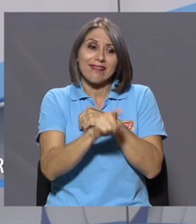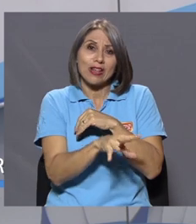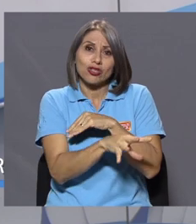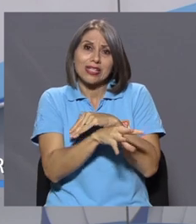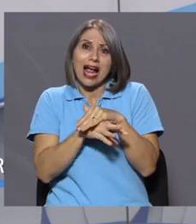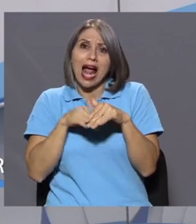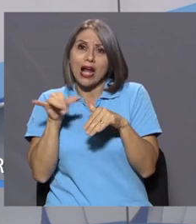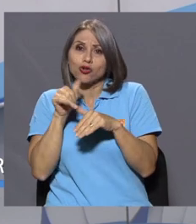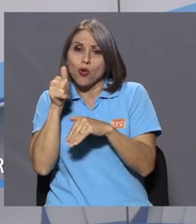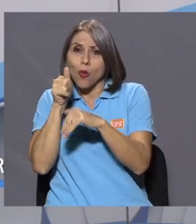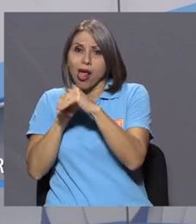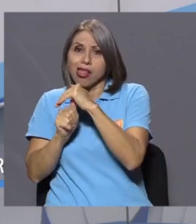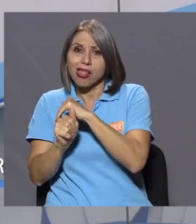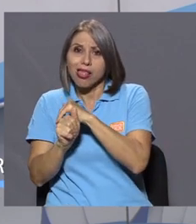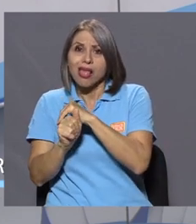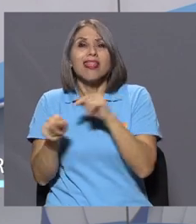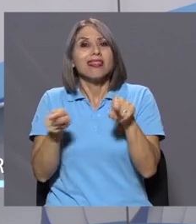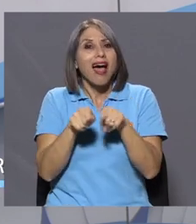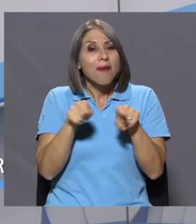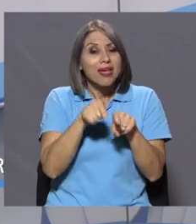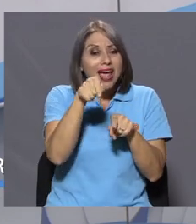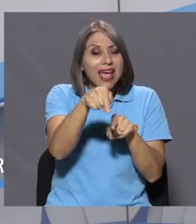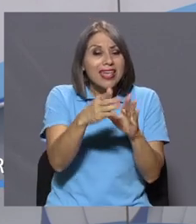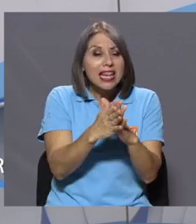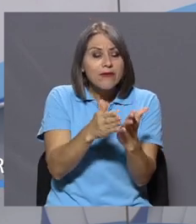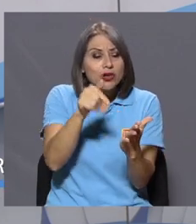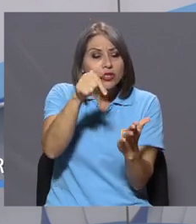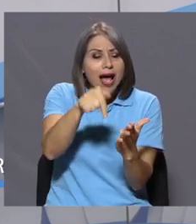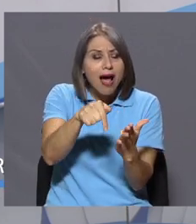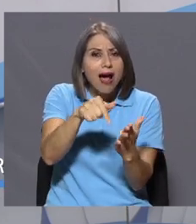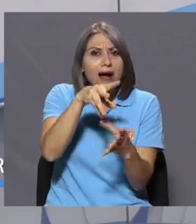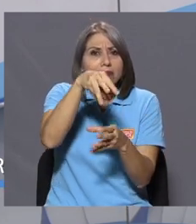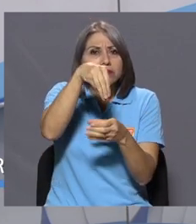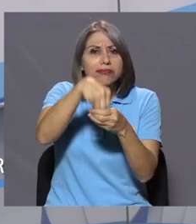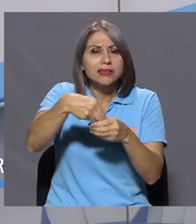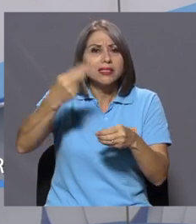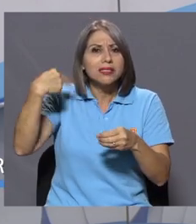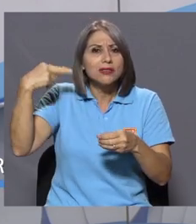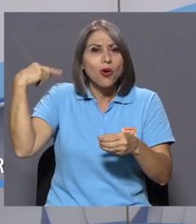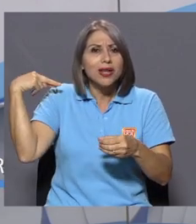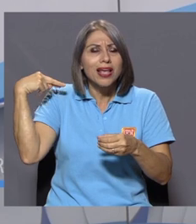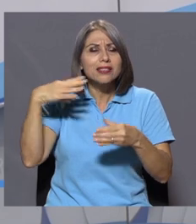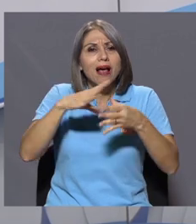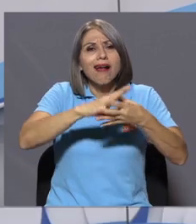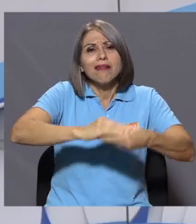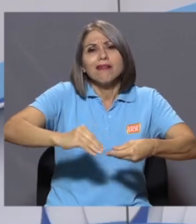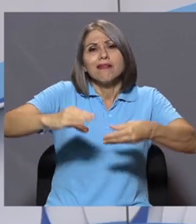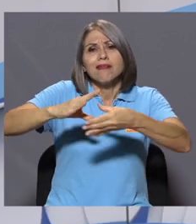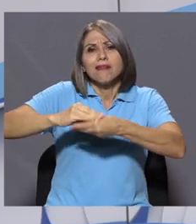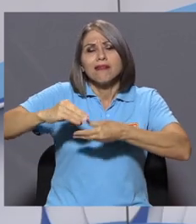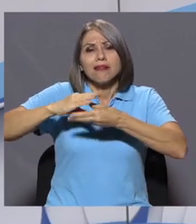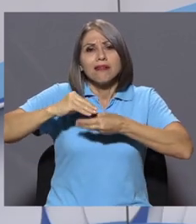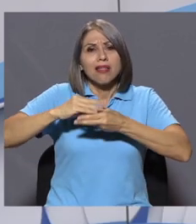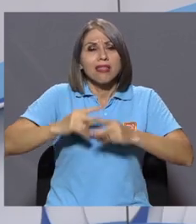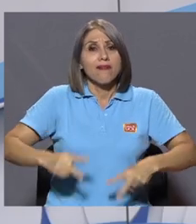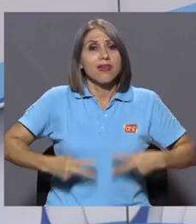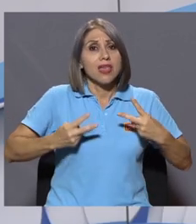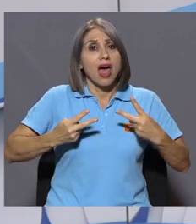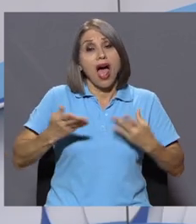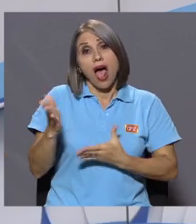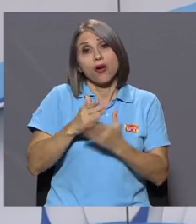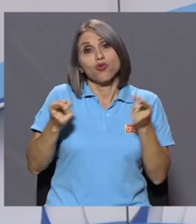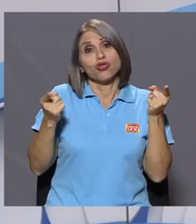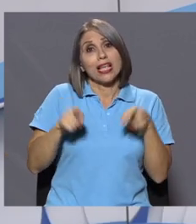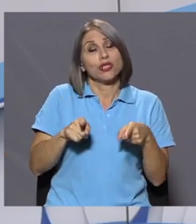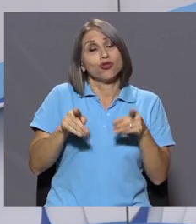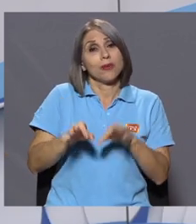libros también vienen historias, historias de vida, narraciones de vida, hechos muy importantes, tal vez muy duros,